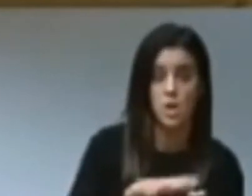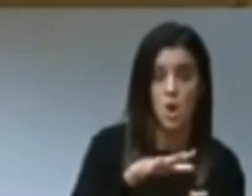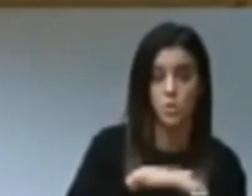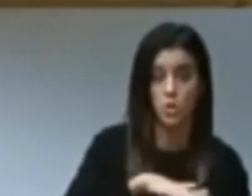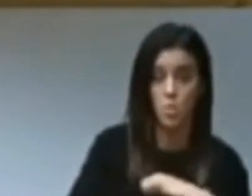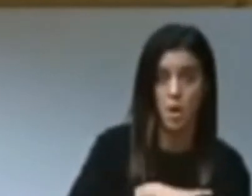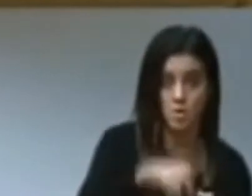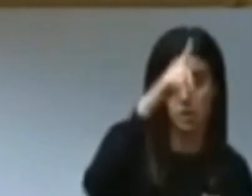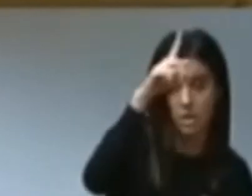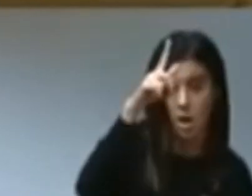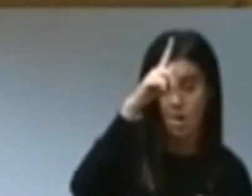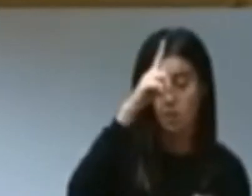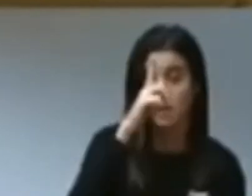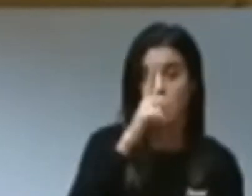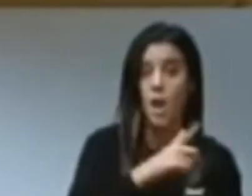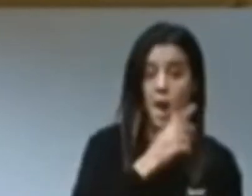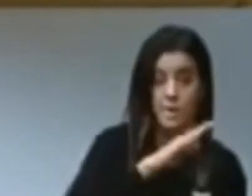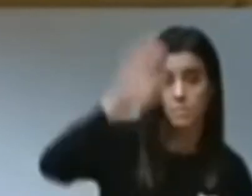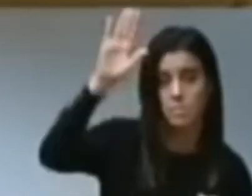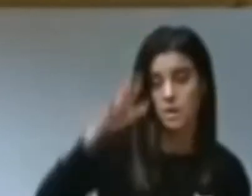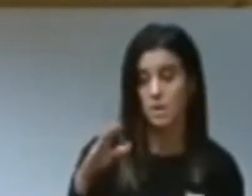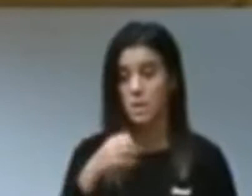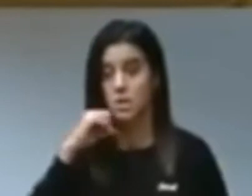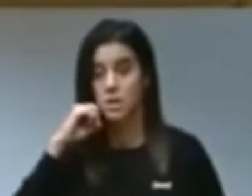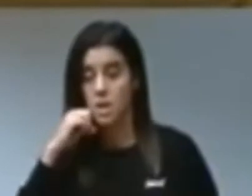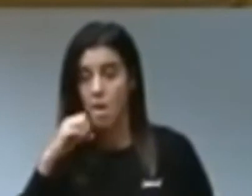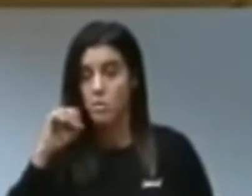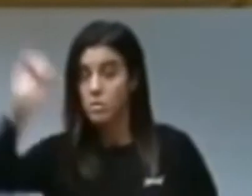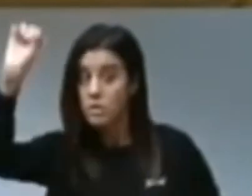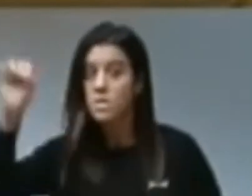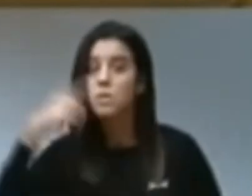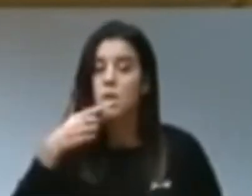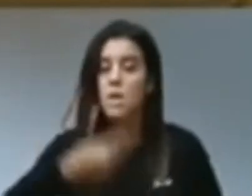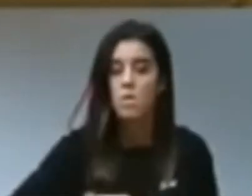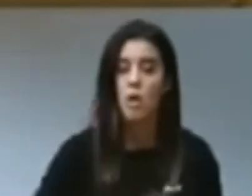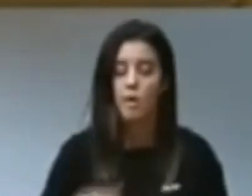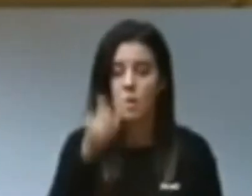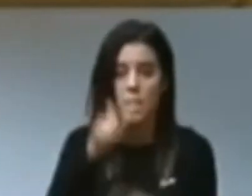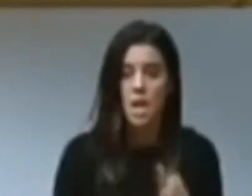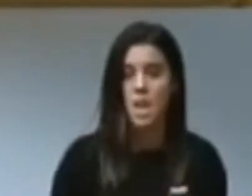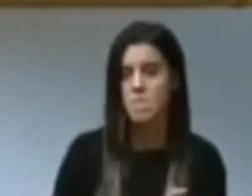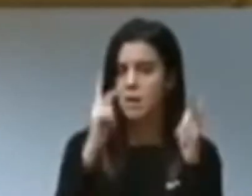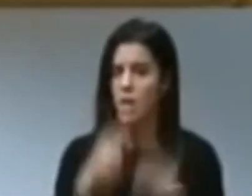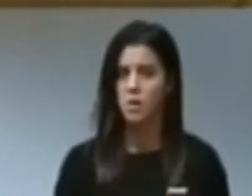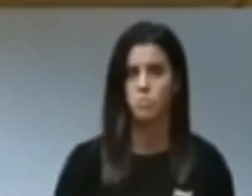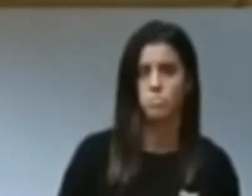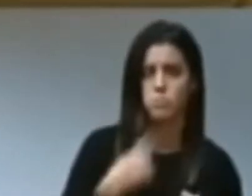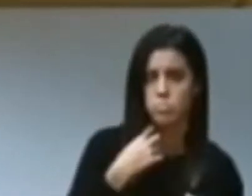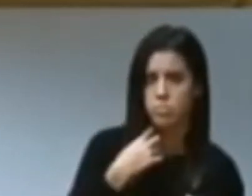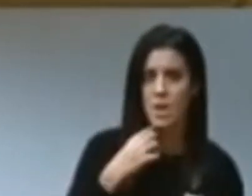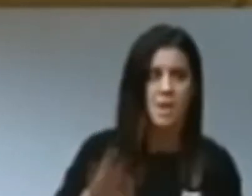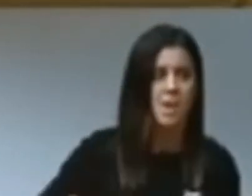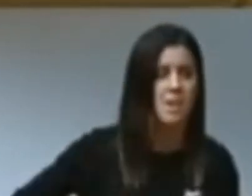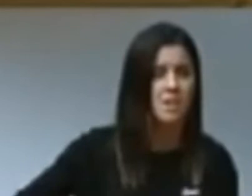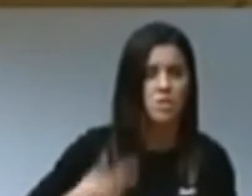cometieron asesinatos en masa, genocidios y deportaciones y fueron causantes de una pérdida de vidas humanas y de libertad en el